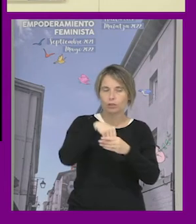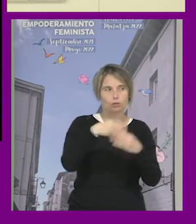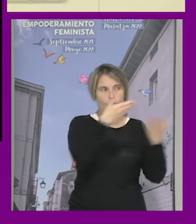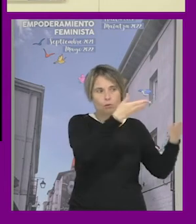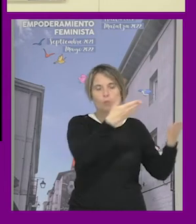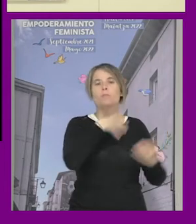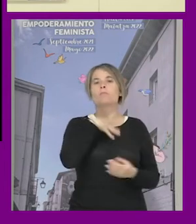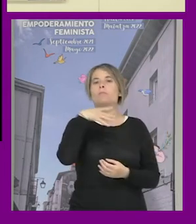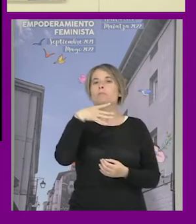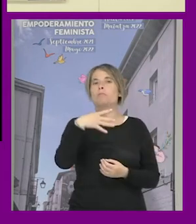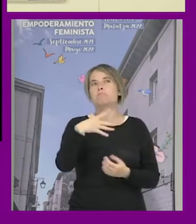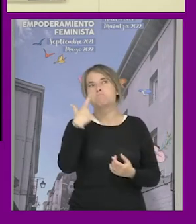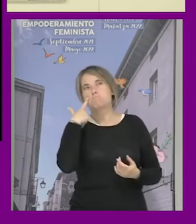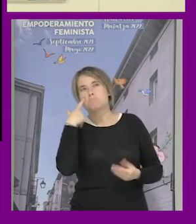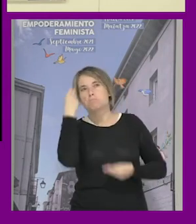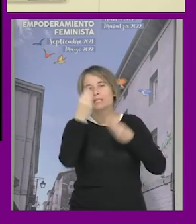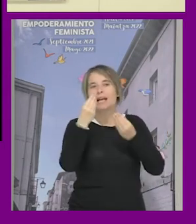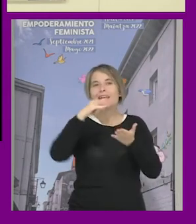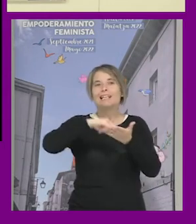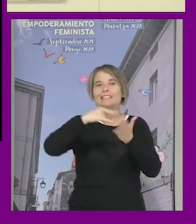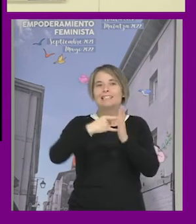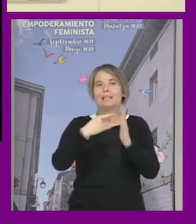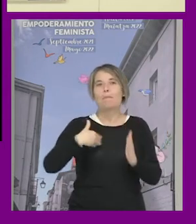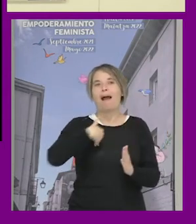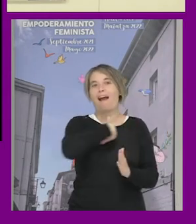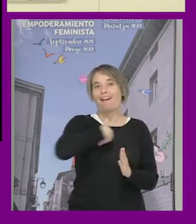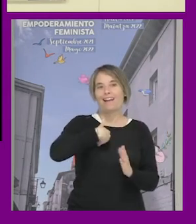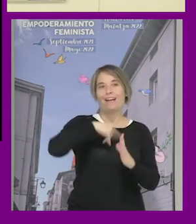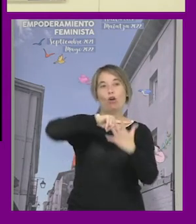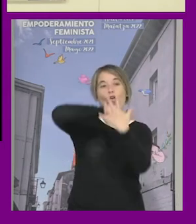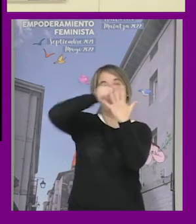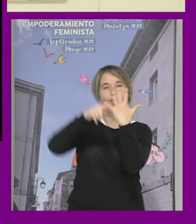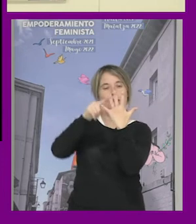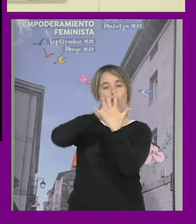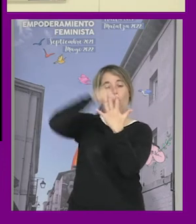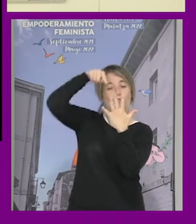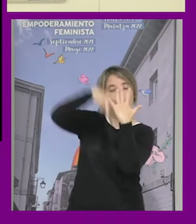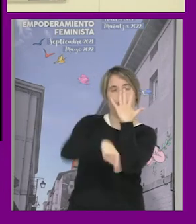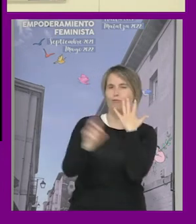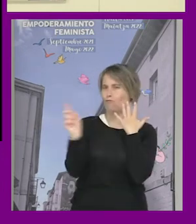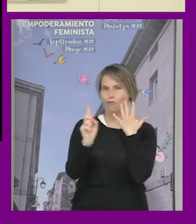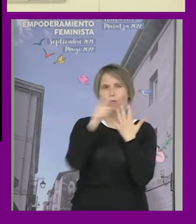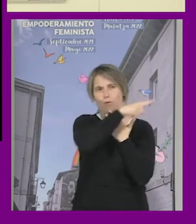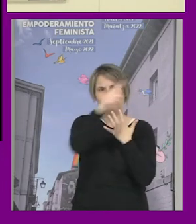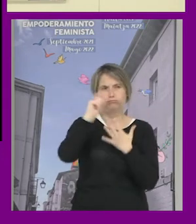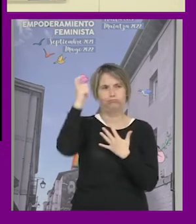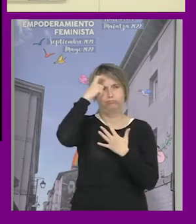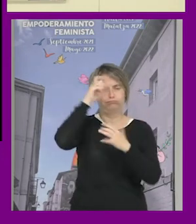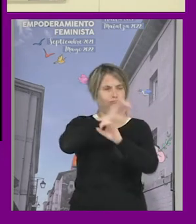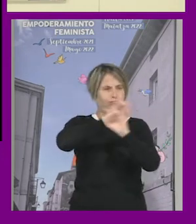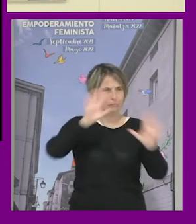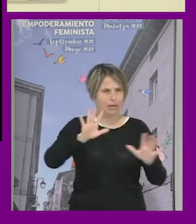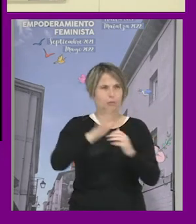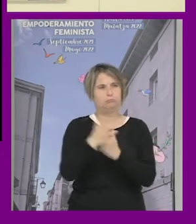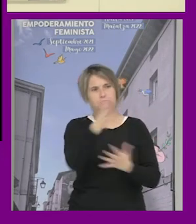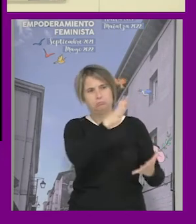podríamos partir de que el sistema de género tiene cinco dimensiones no voy a ahondar en cada dimensión porque seguramente todos lo tenéis más que claro y